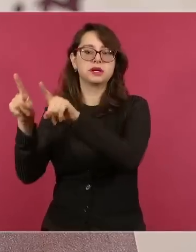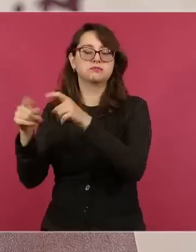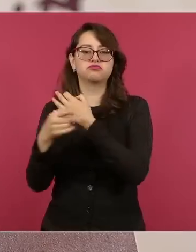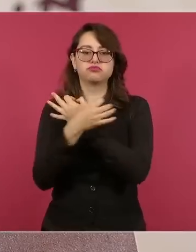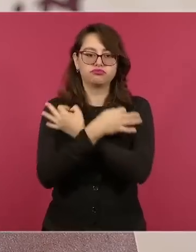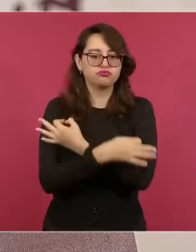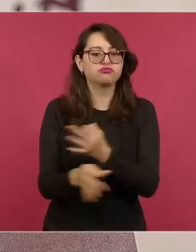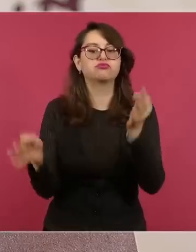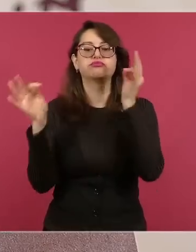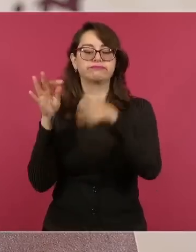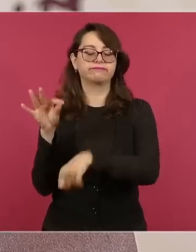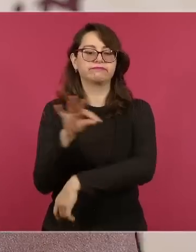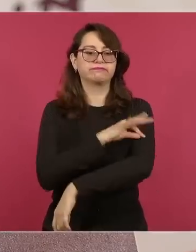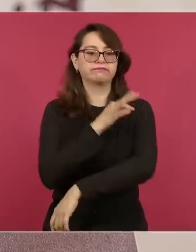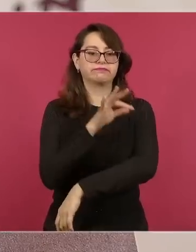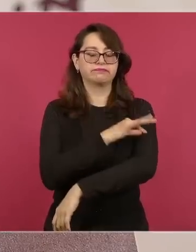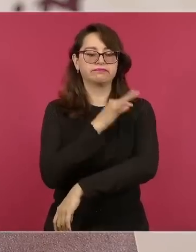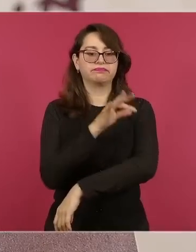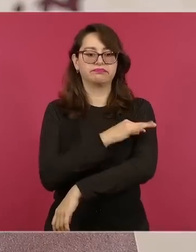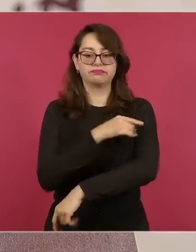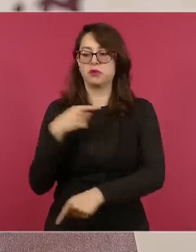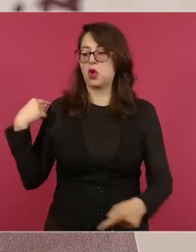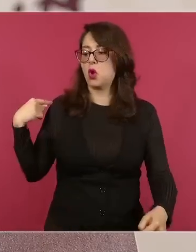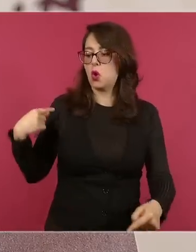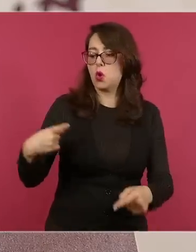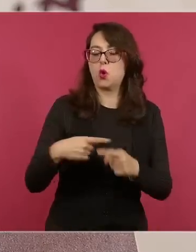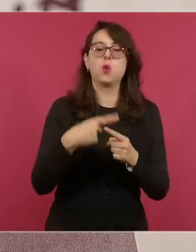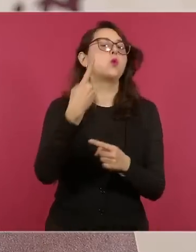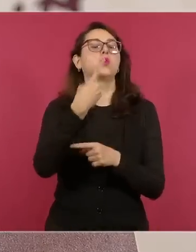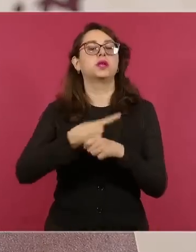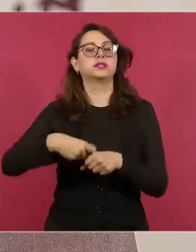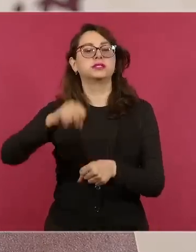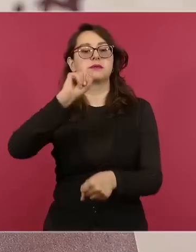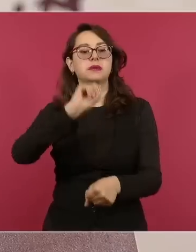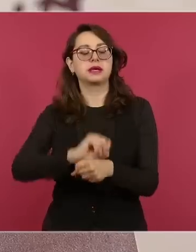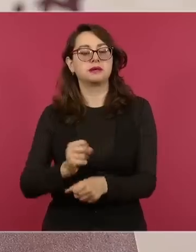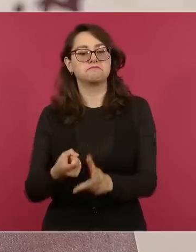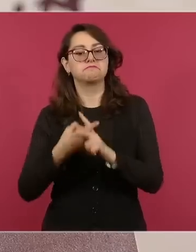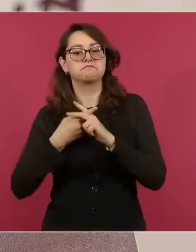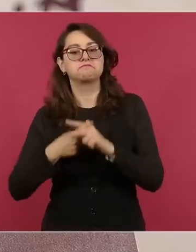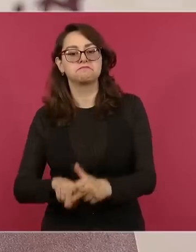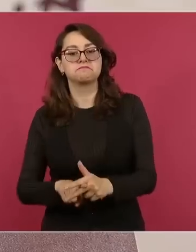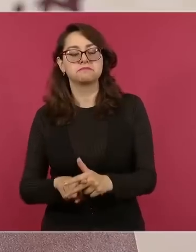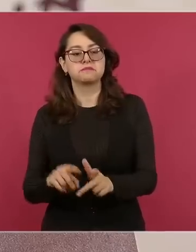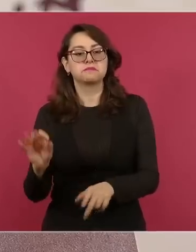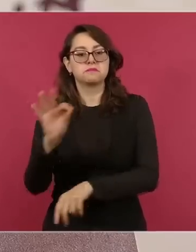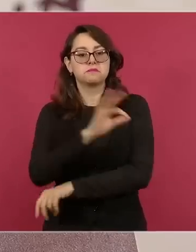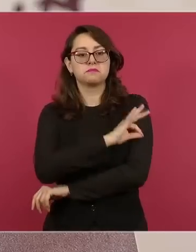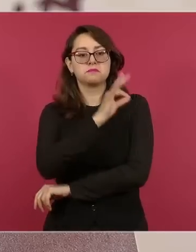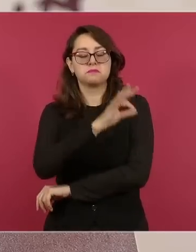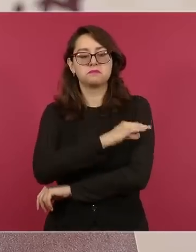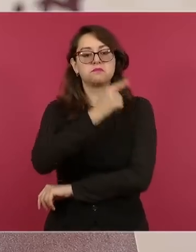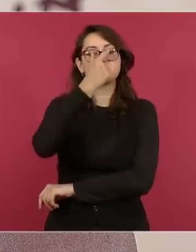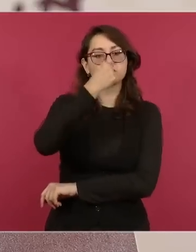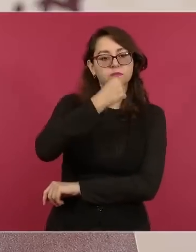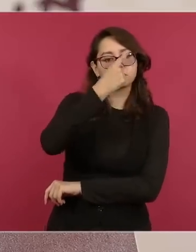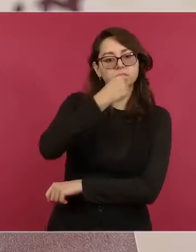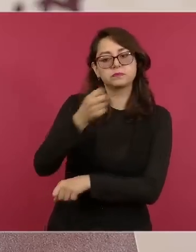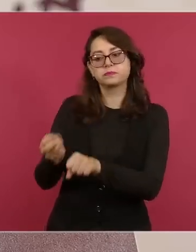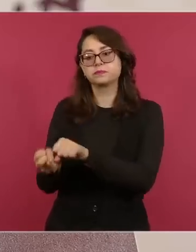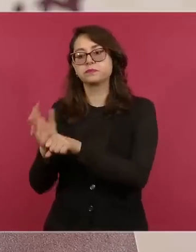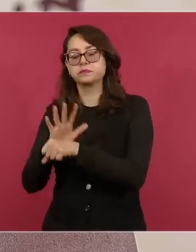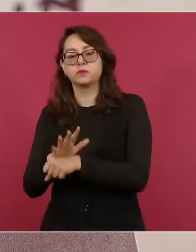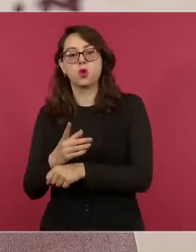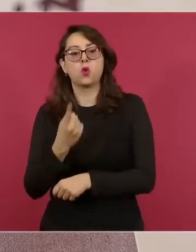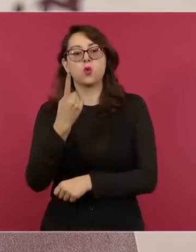protocolarios y ya tenemos una semana vacunando con ambas dosis, llevamos un poco más de 1